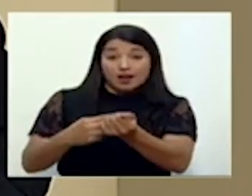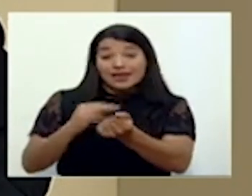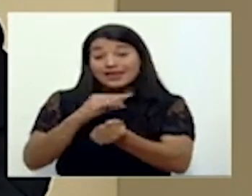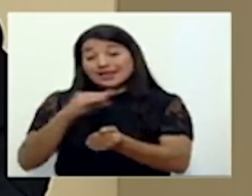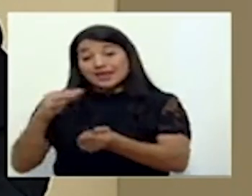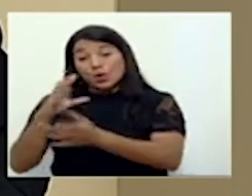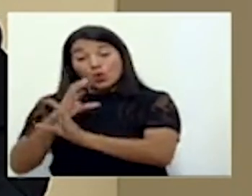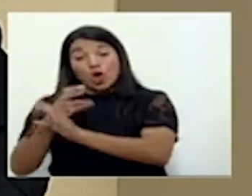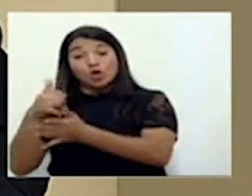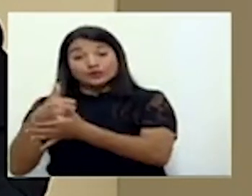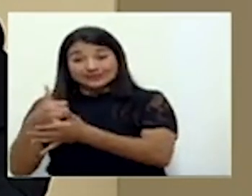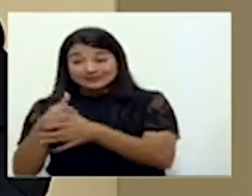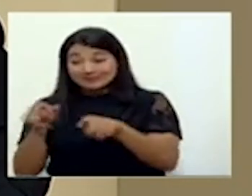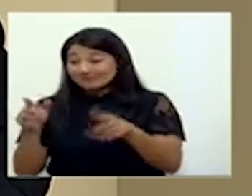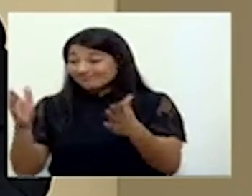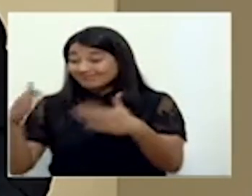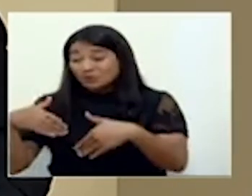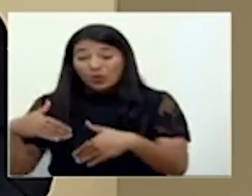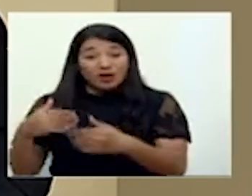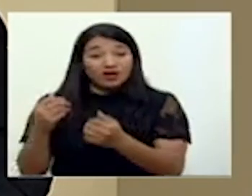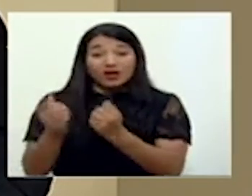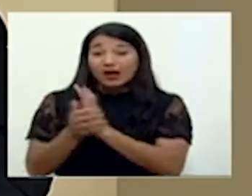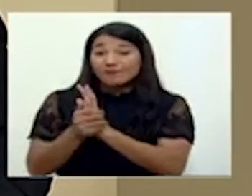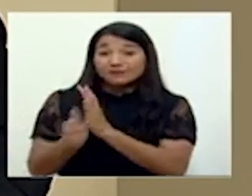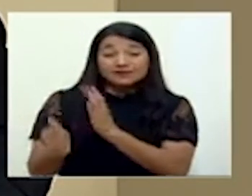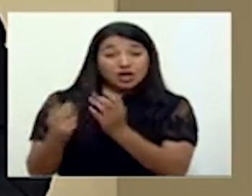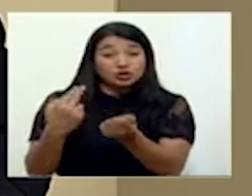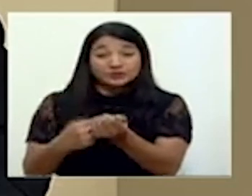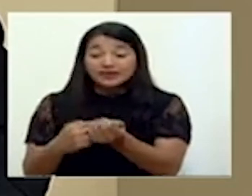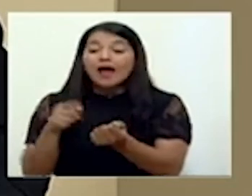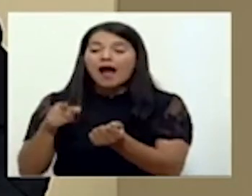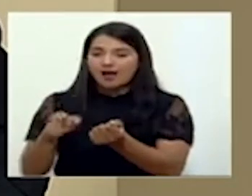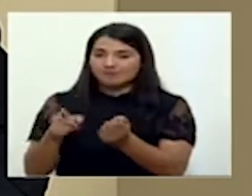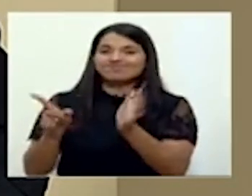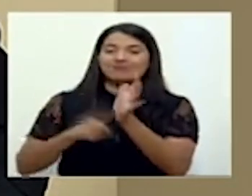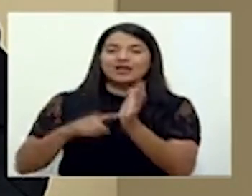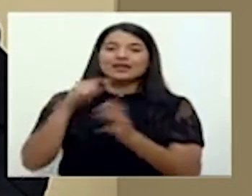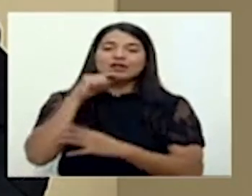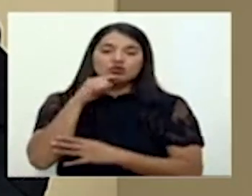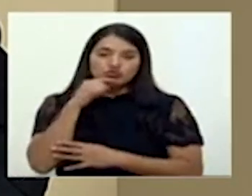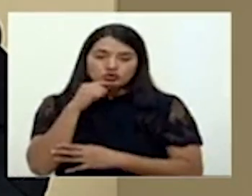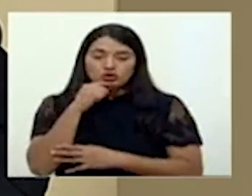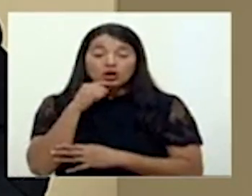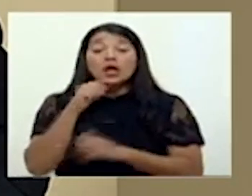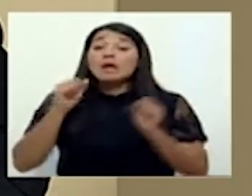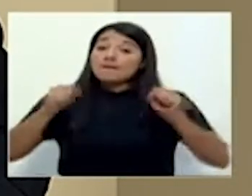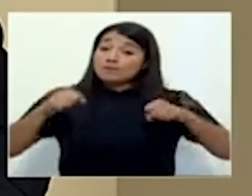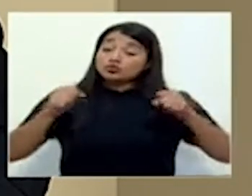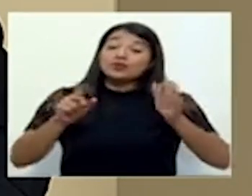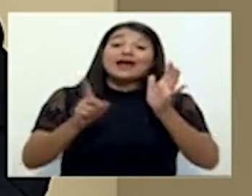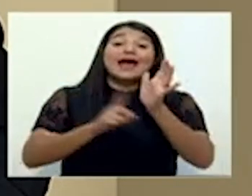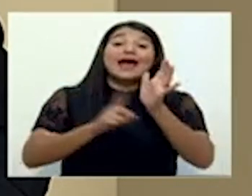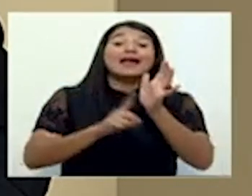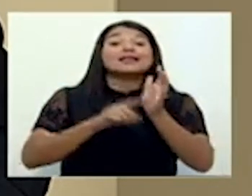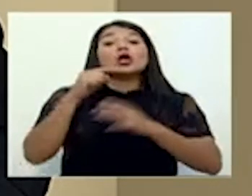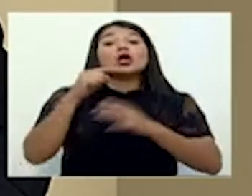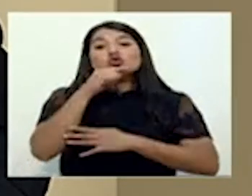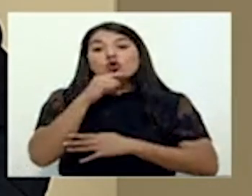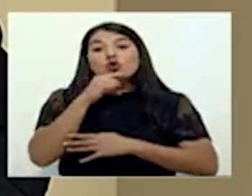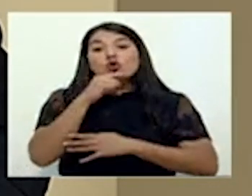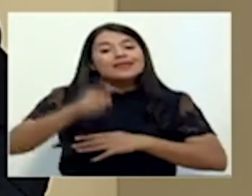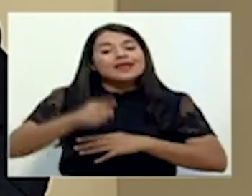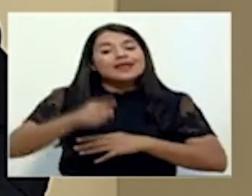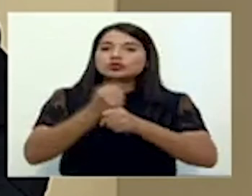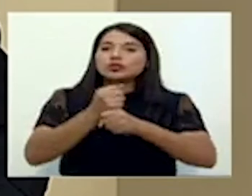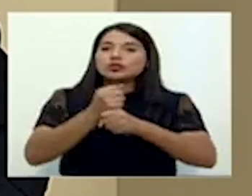establecer el nivel de alerta roja. Es muy posible que el nivel de alerta roja tengamos que trabajarlo a nivel nacional,